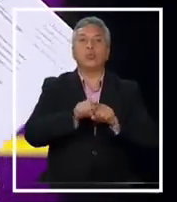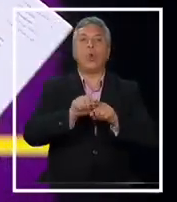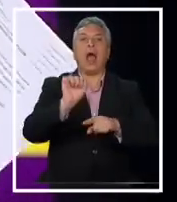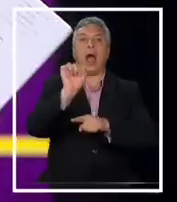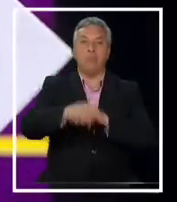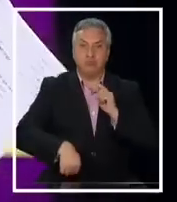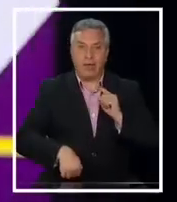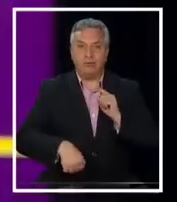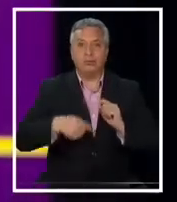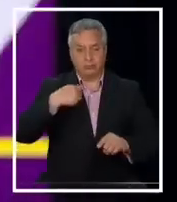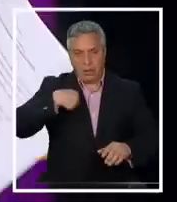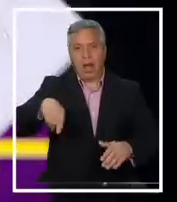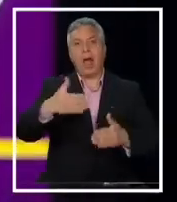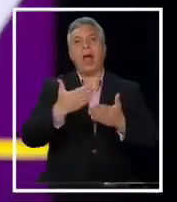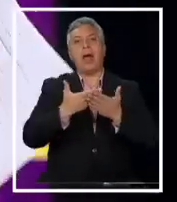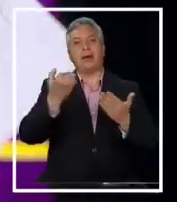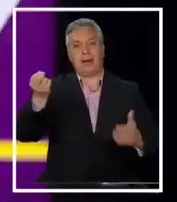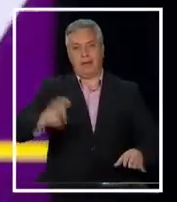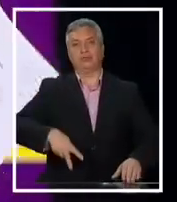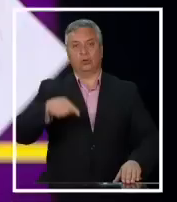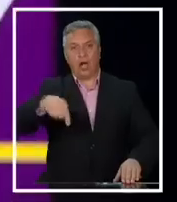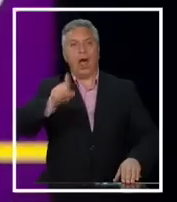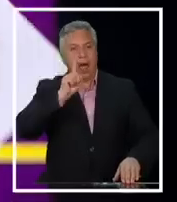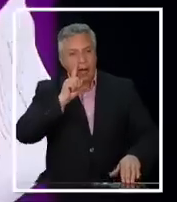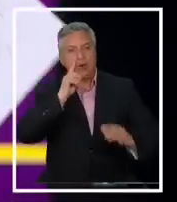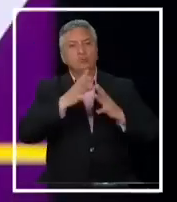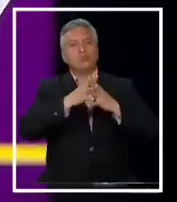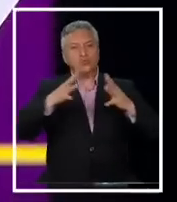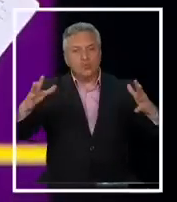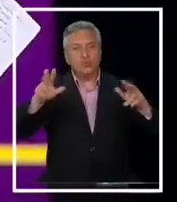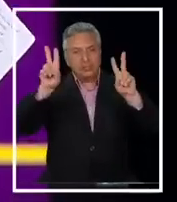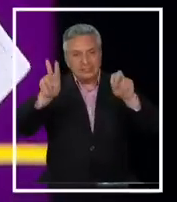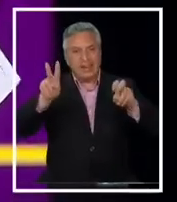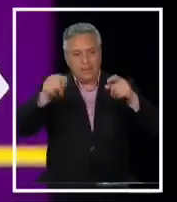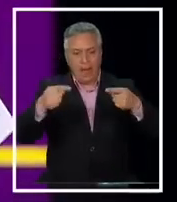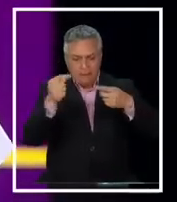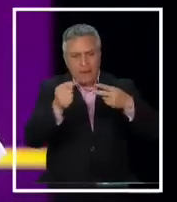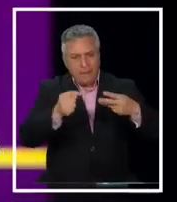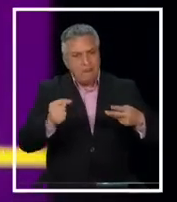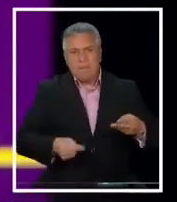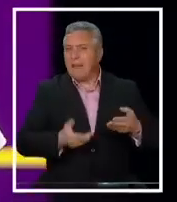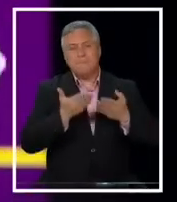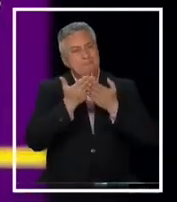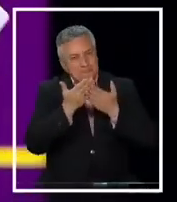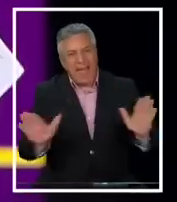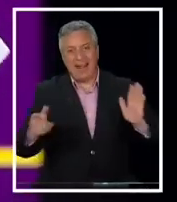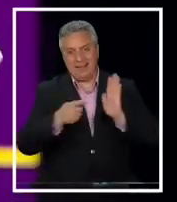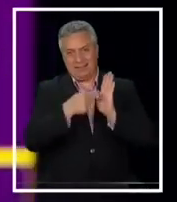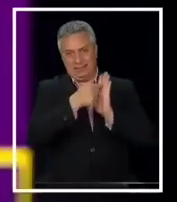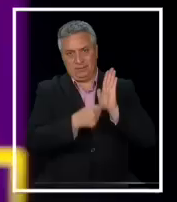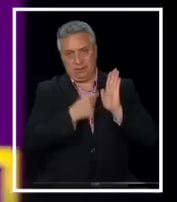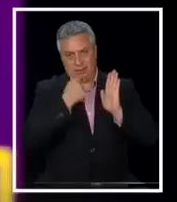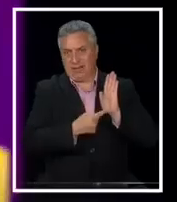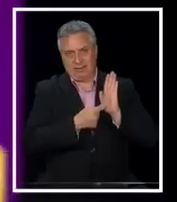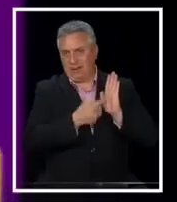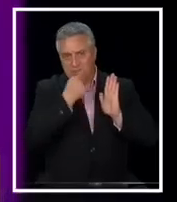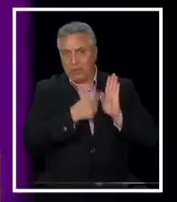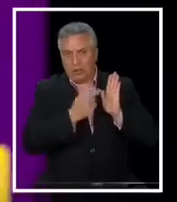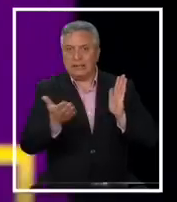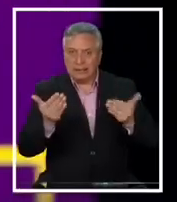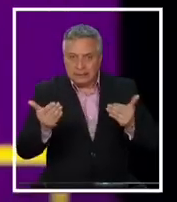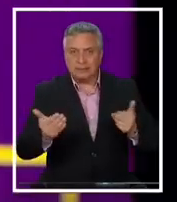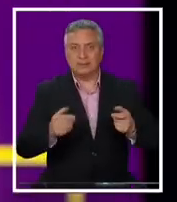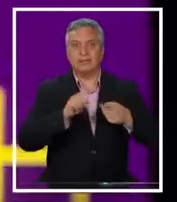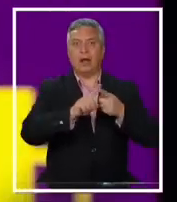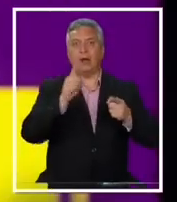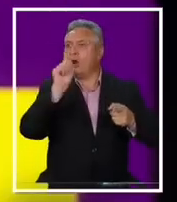dan la razón cuando nosotros decimos hay muchas materias mal establecidas en este texto que necesitan ser abordadas. Nos decían